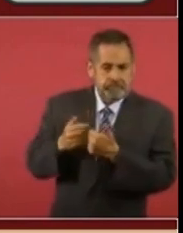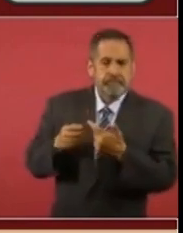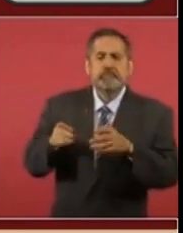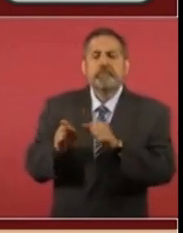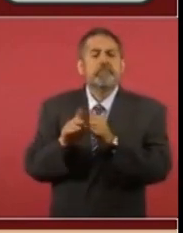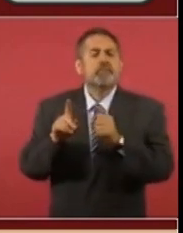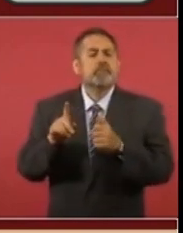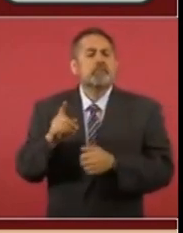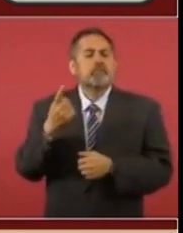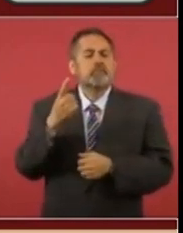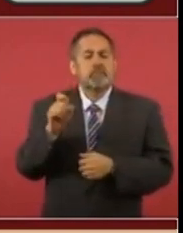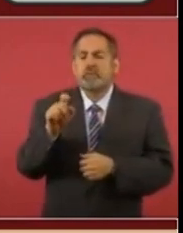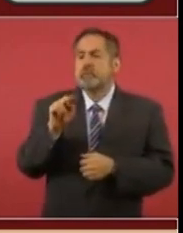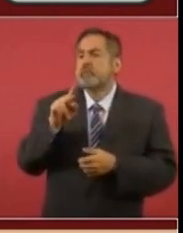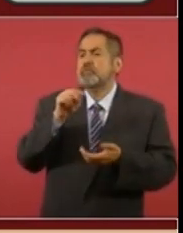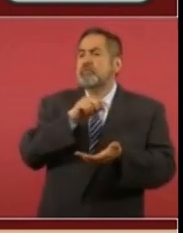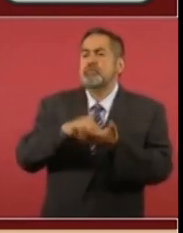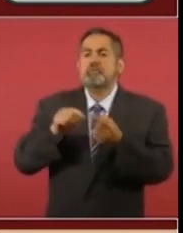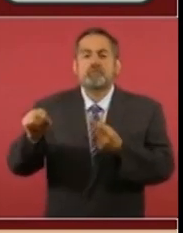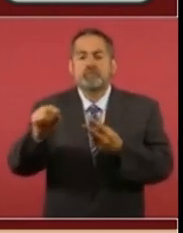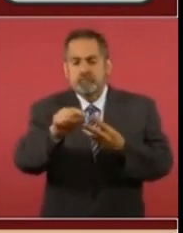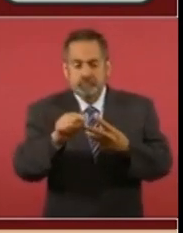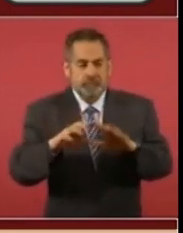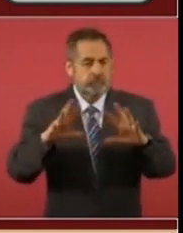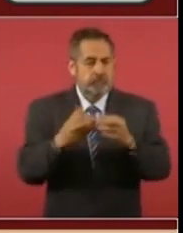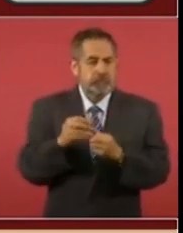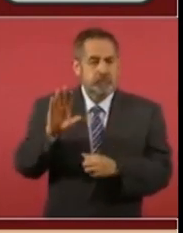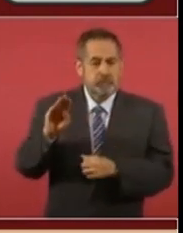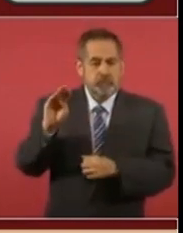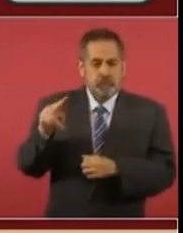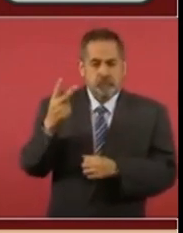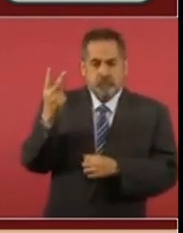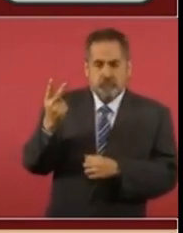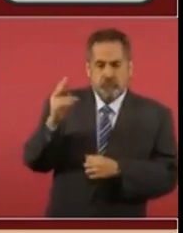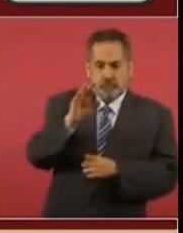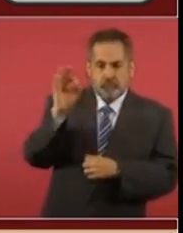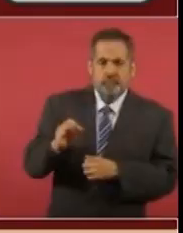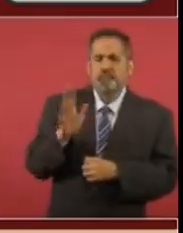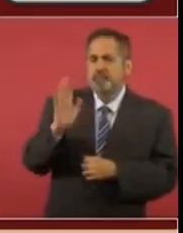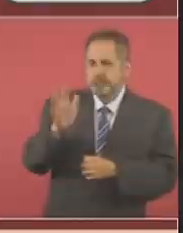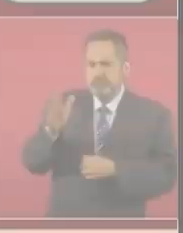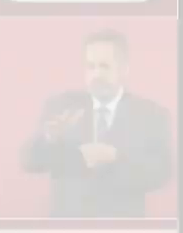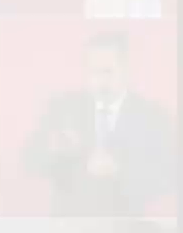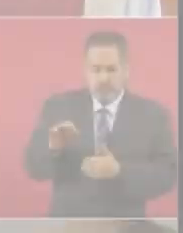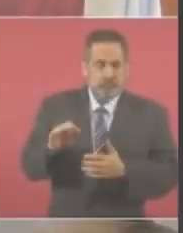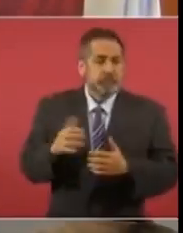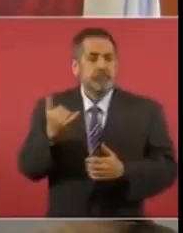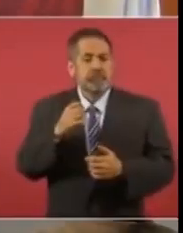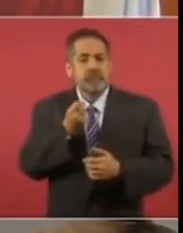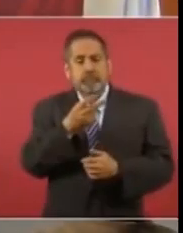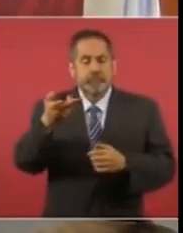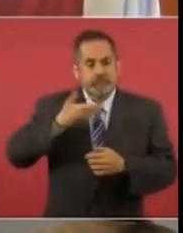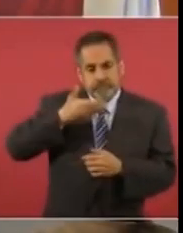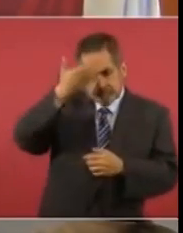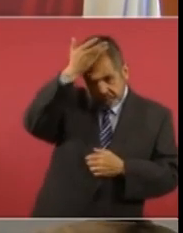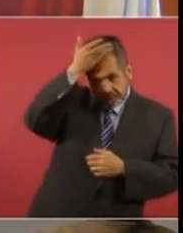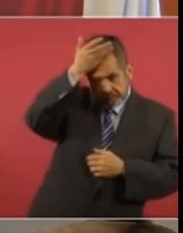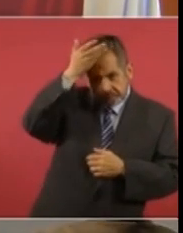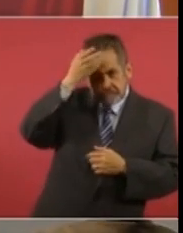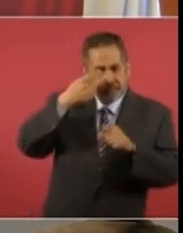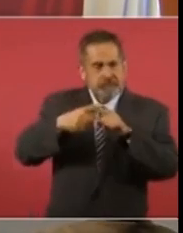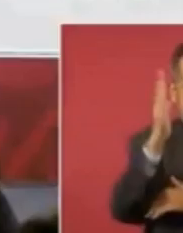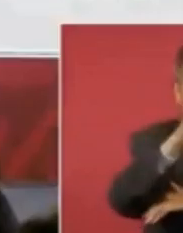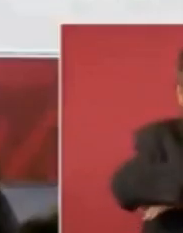189 unidades de primer nivel y un 92% de la cobertura del personal de enfermería. El director general